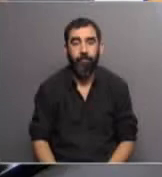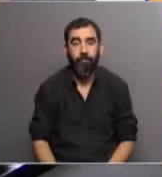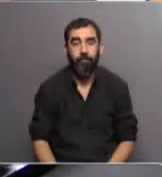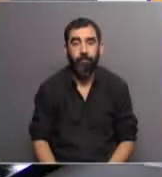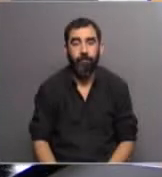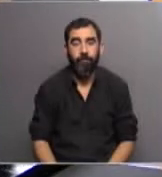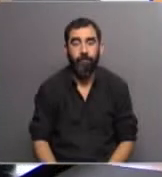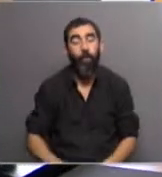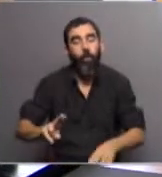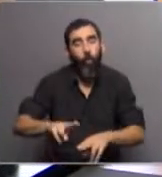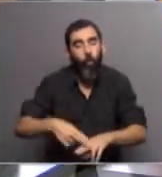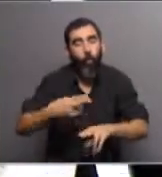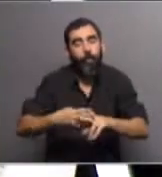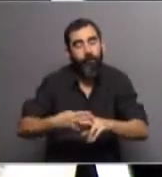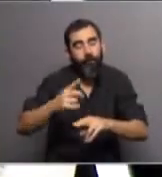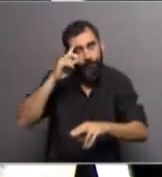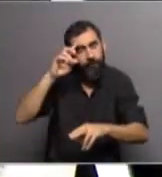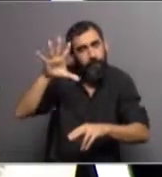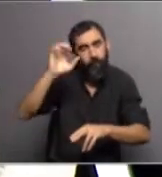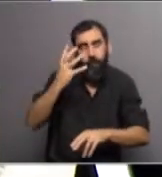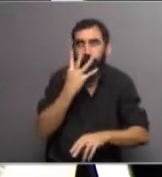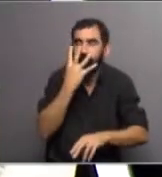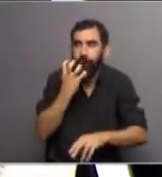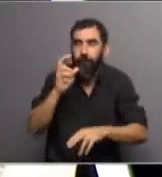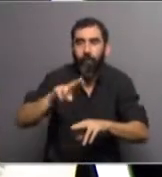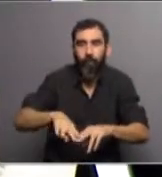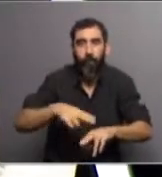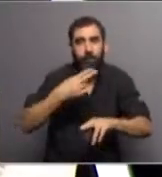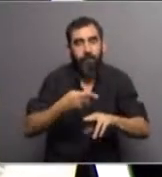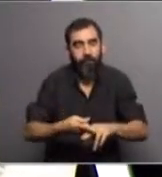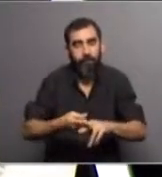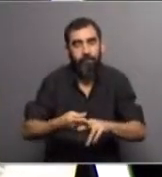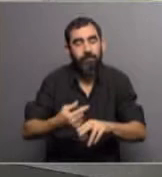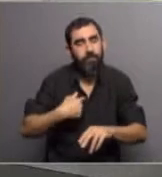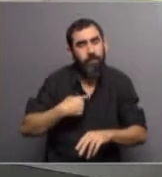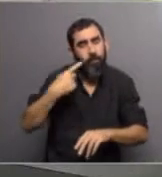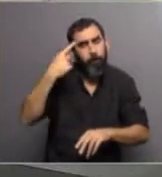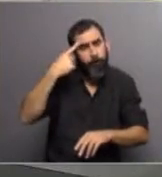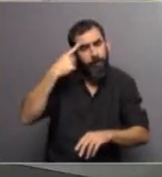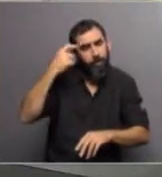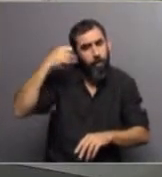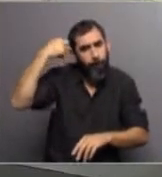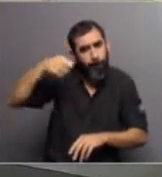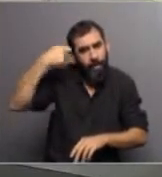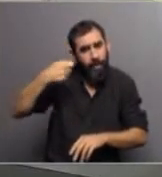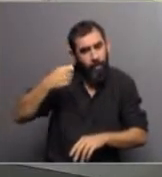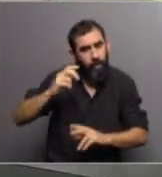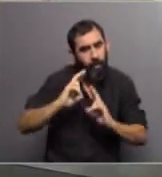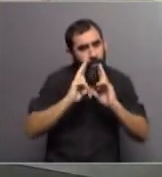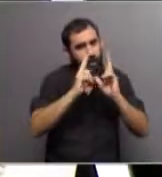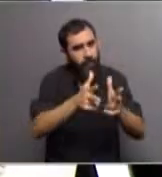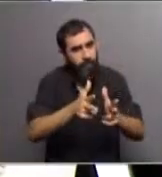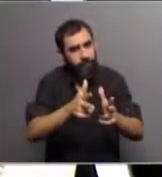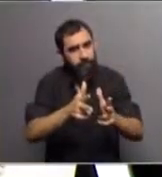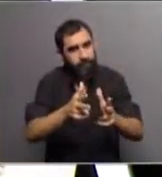Y le vuelve la congoja, ¿no? Recuerda el episodio y le vuelve la congoja. Me quedé pensando, vos mencionabas la película Contacto, Daniela. Como